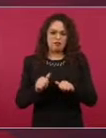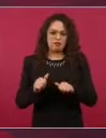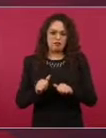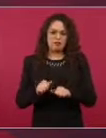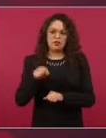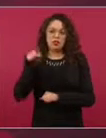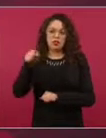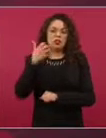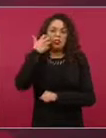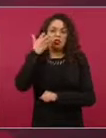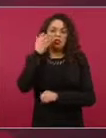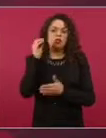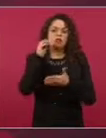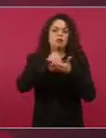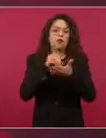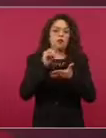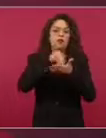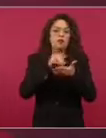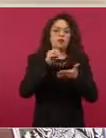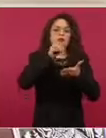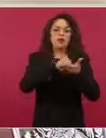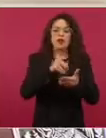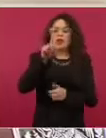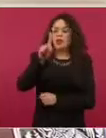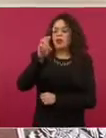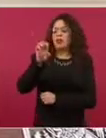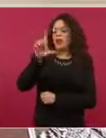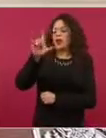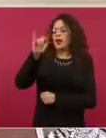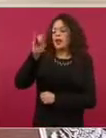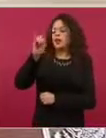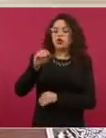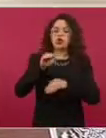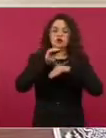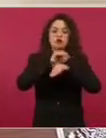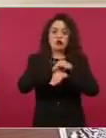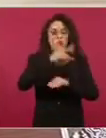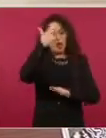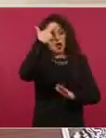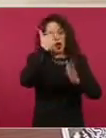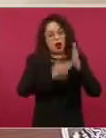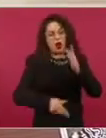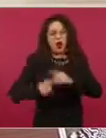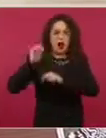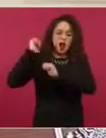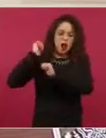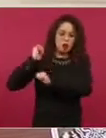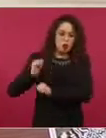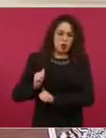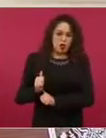que tienen que ver con insultos a la autoridad deben de